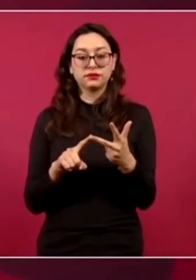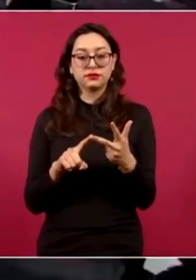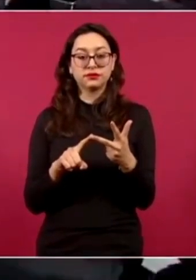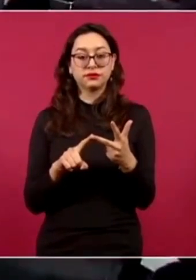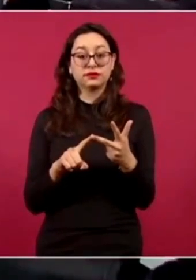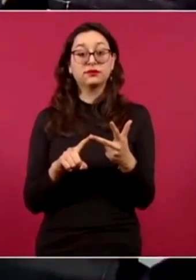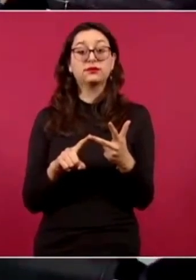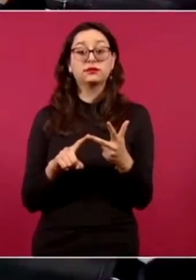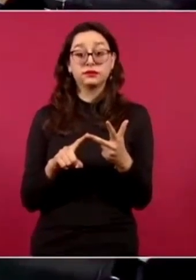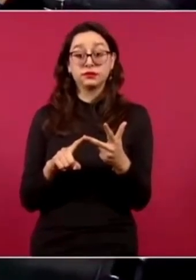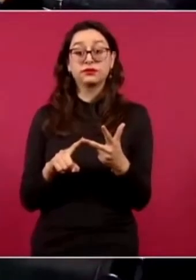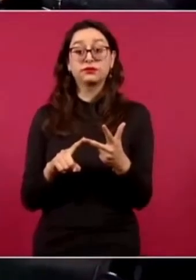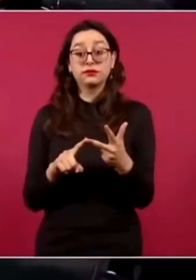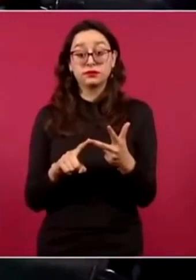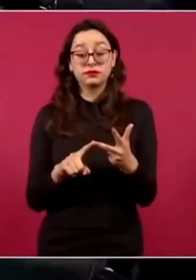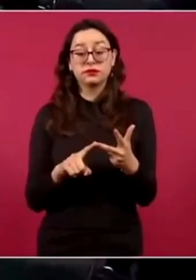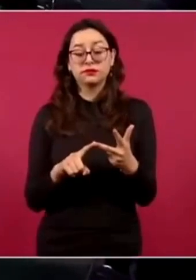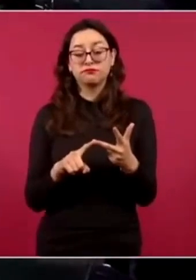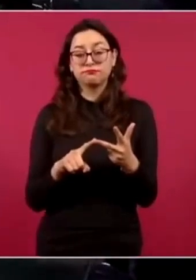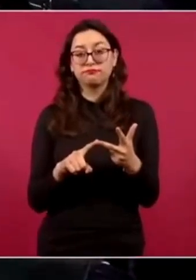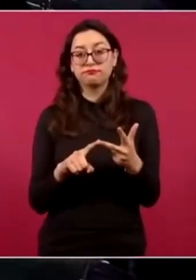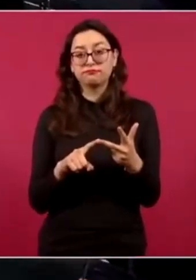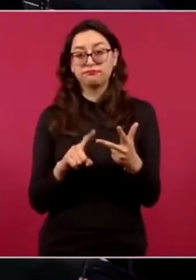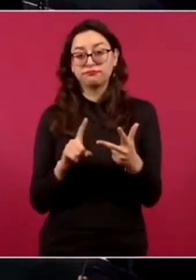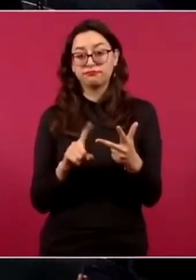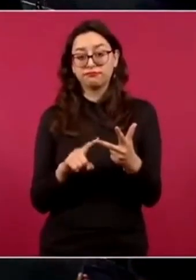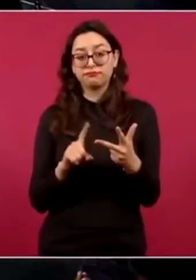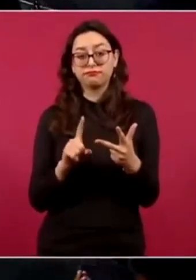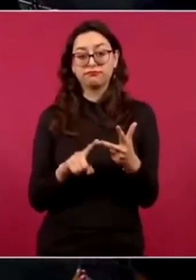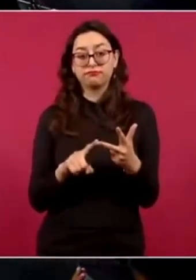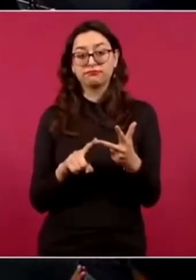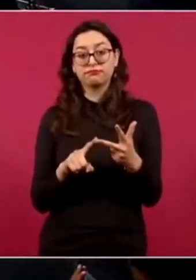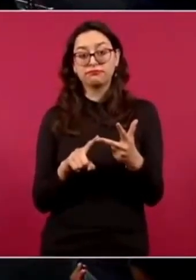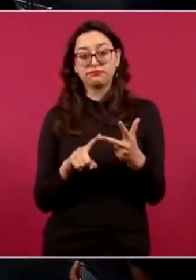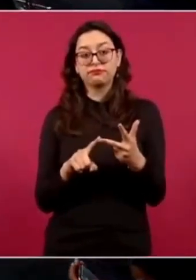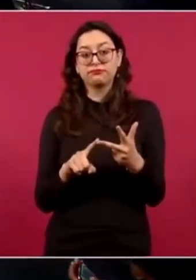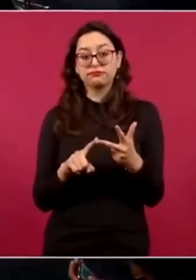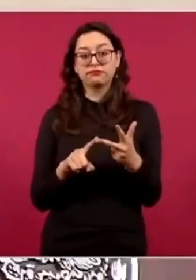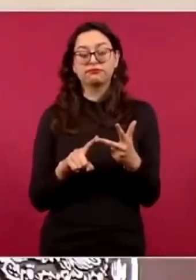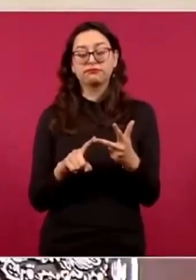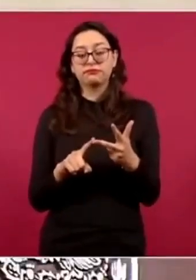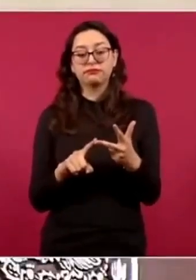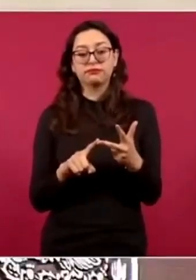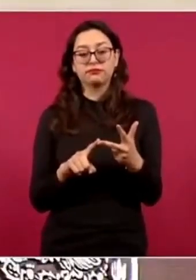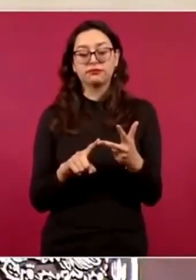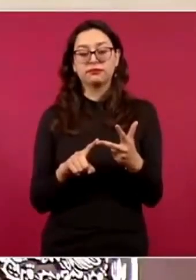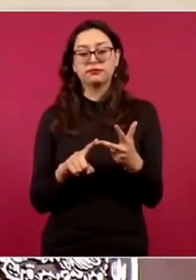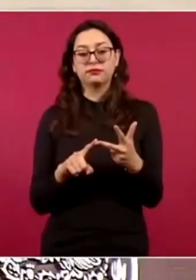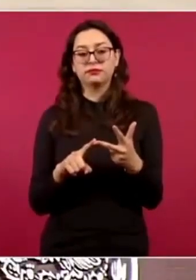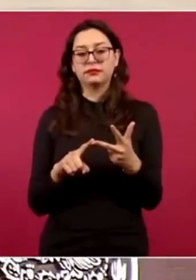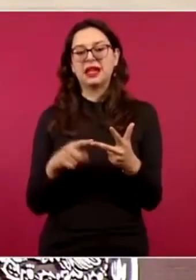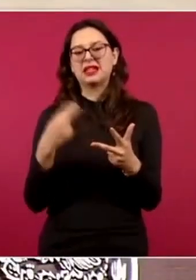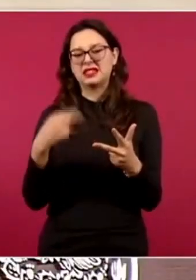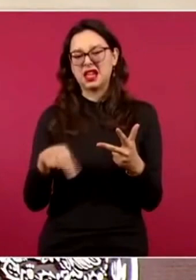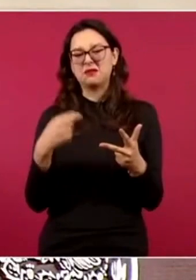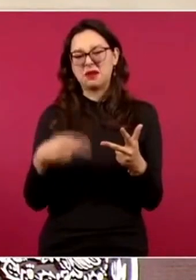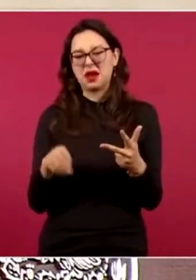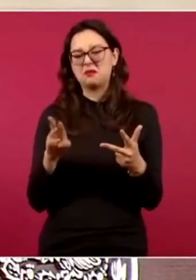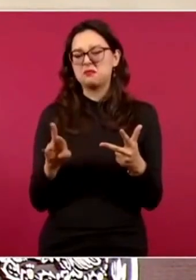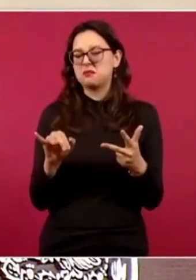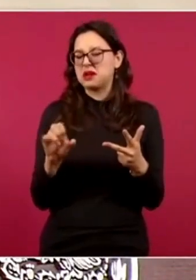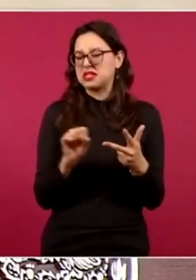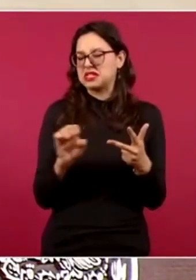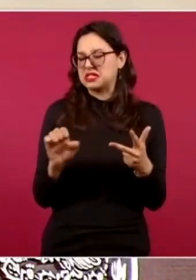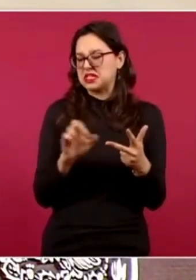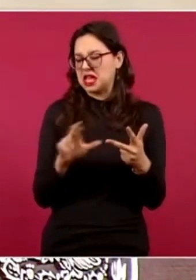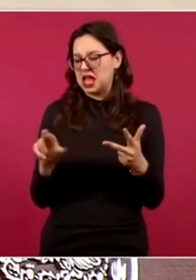si este Briseño de Belice no ni Briseño